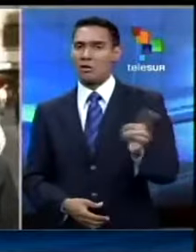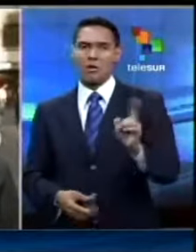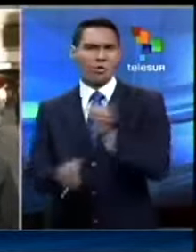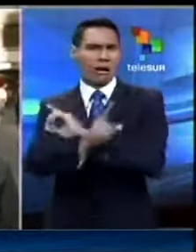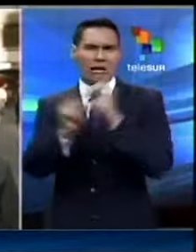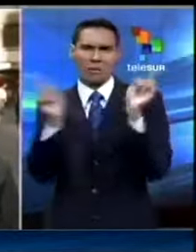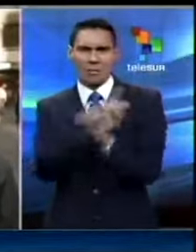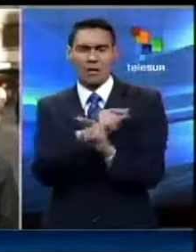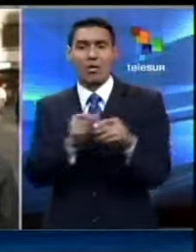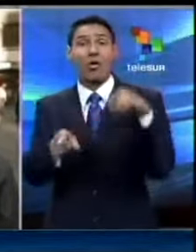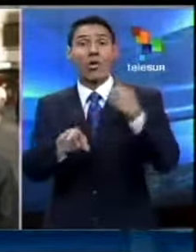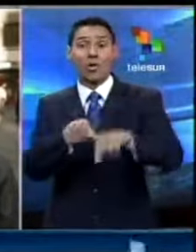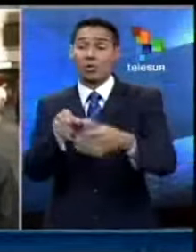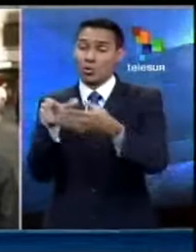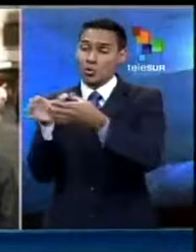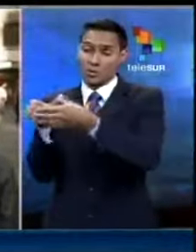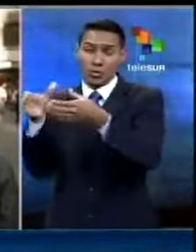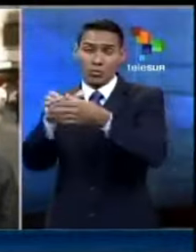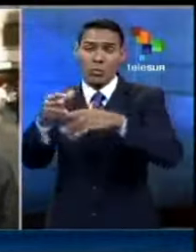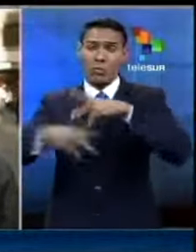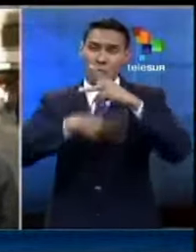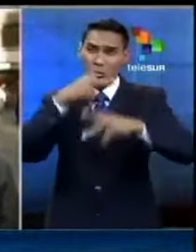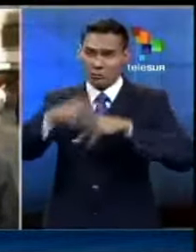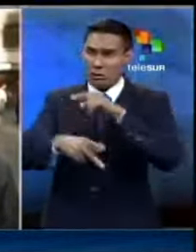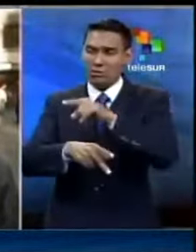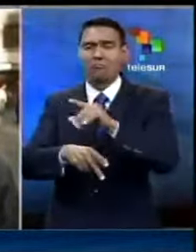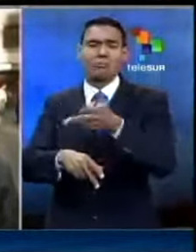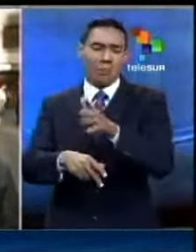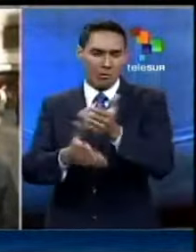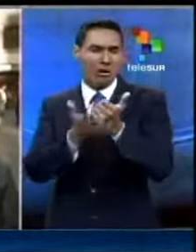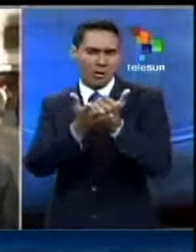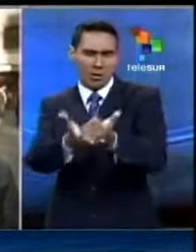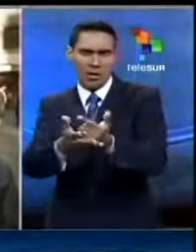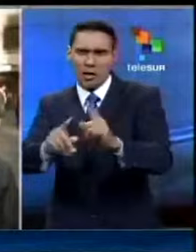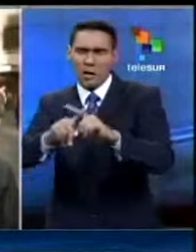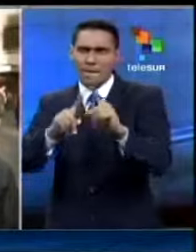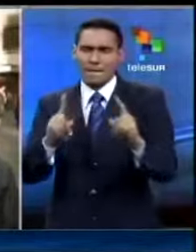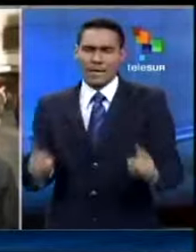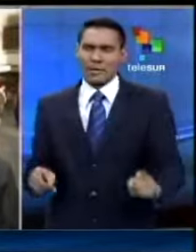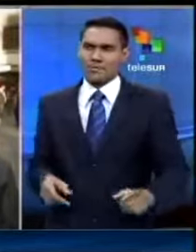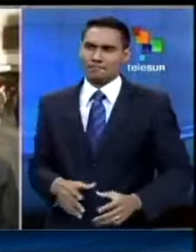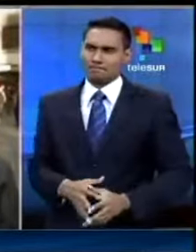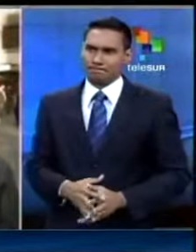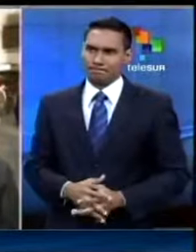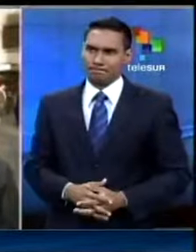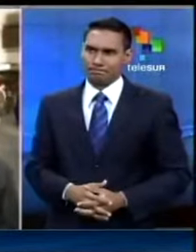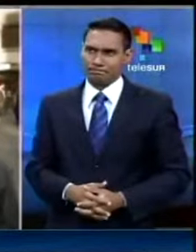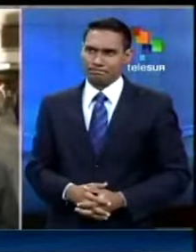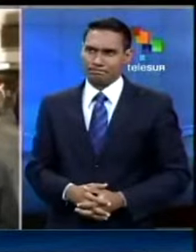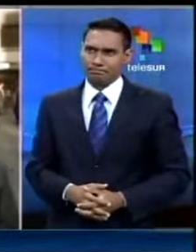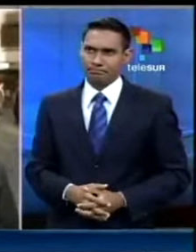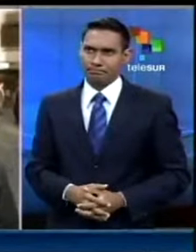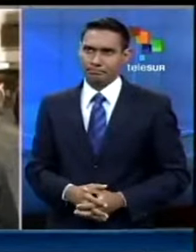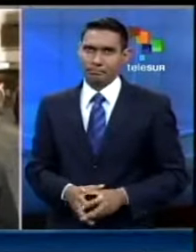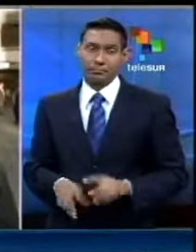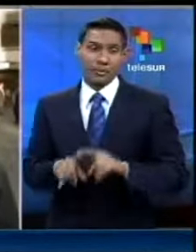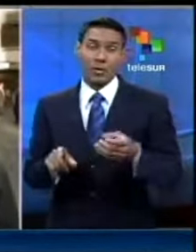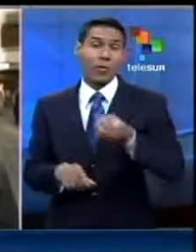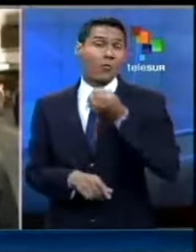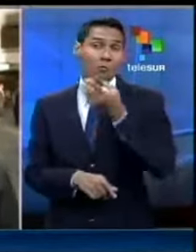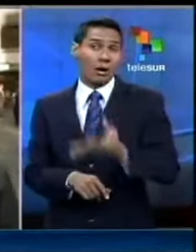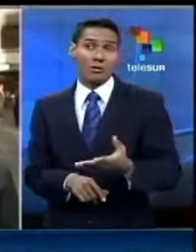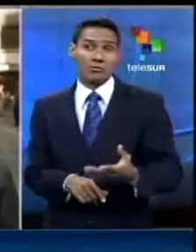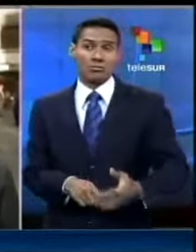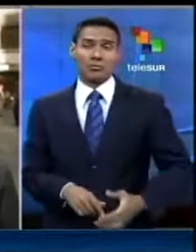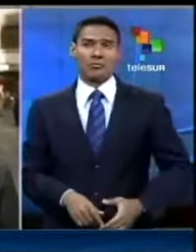el resto de grupos políticos podrá poner su granito de arena, no digo que no, pero bueno, habrá que esperar a ver